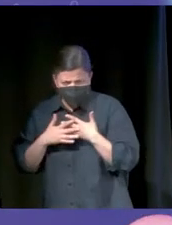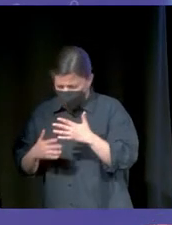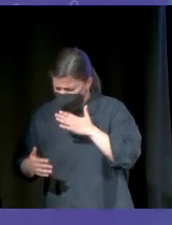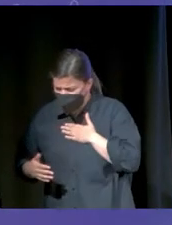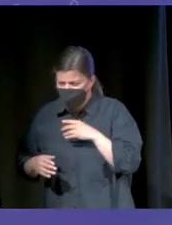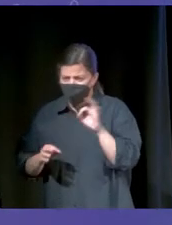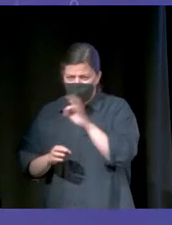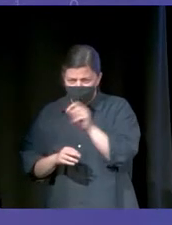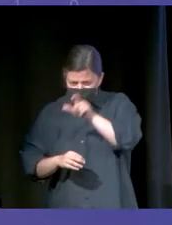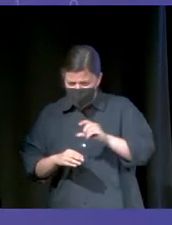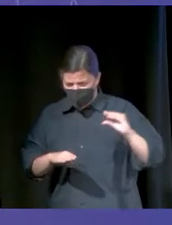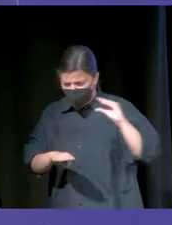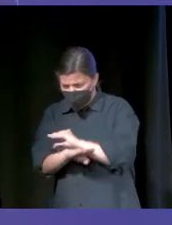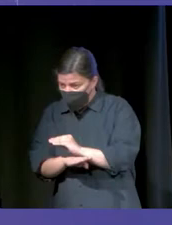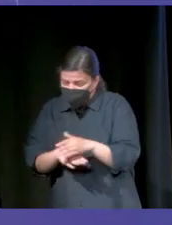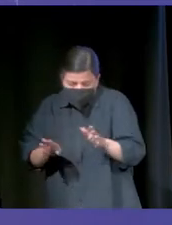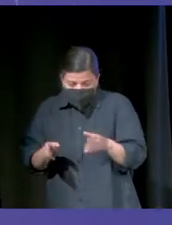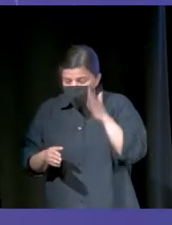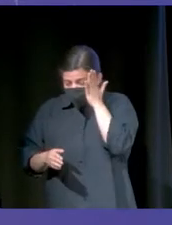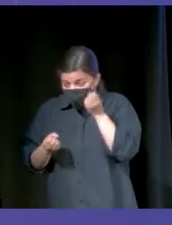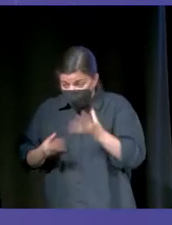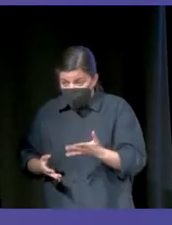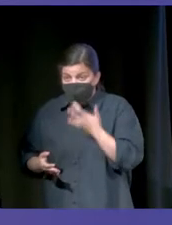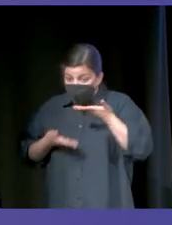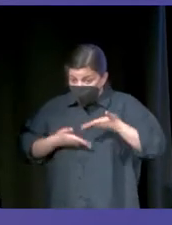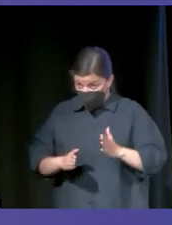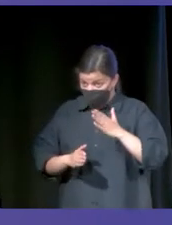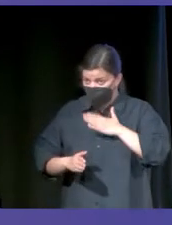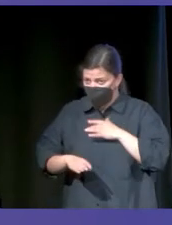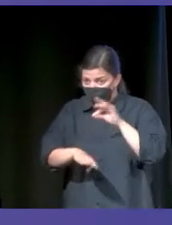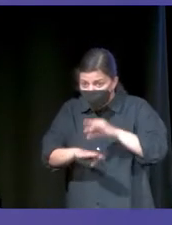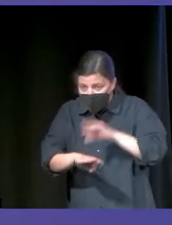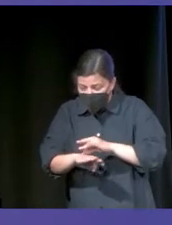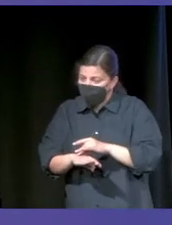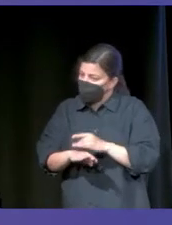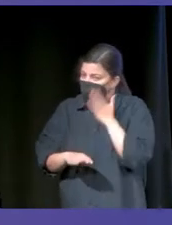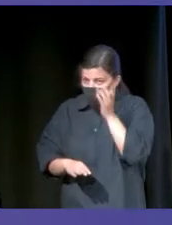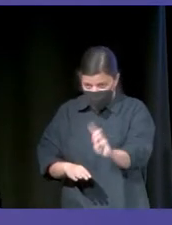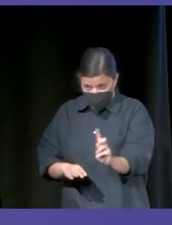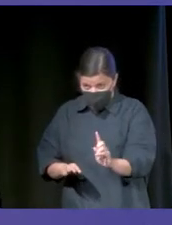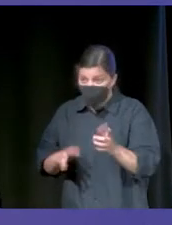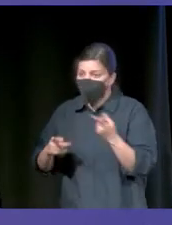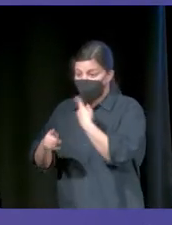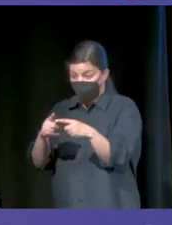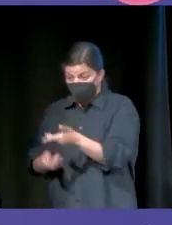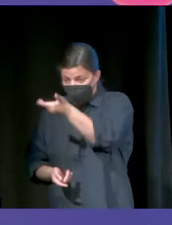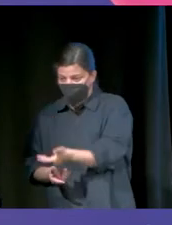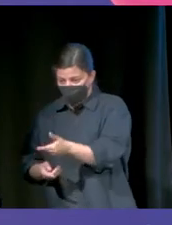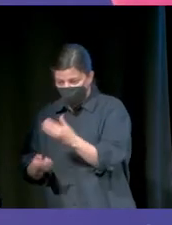bien. Cuando mi hijo no se encuentra bien, o está enfermo, o tiene una gastroenteritis, no duermo. Con lo cual, la vida también te va enseñando las cosas que importan.